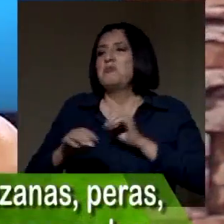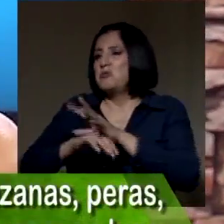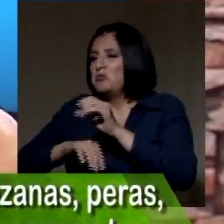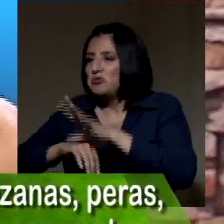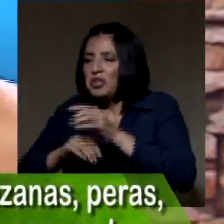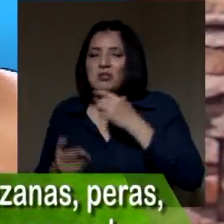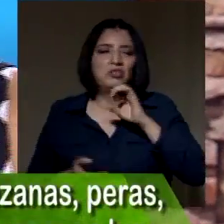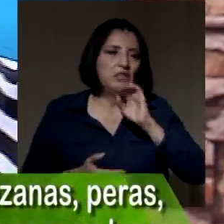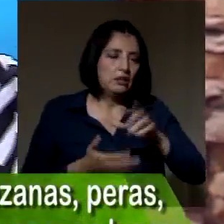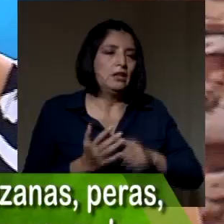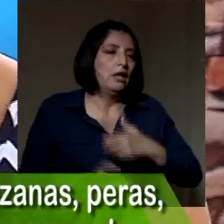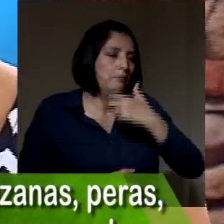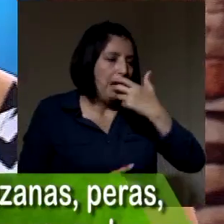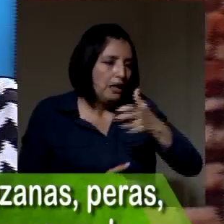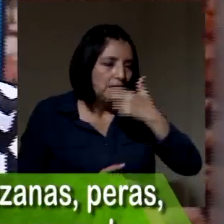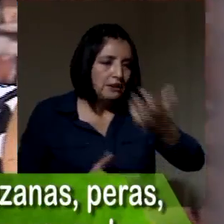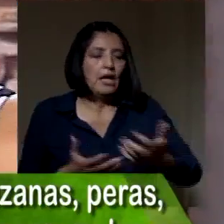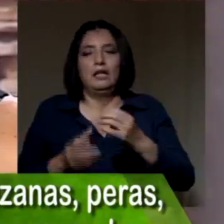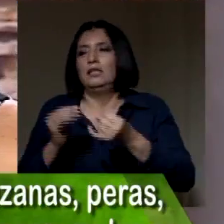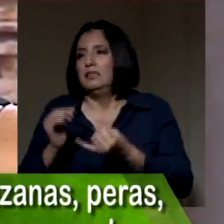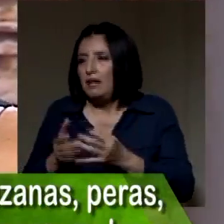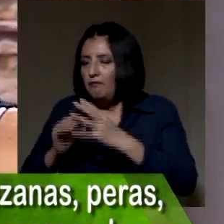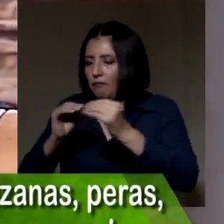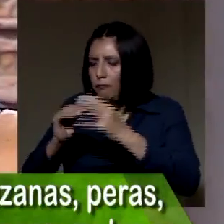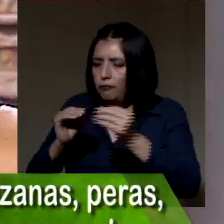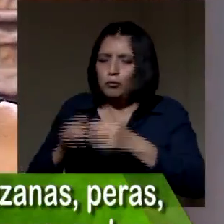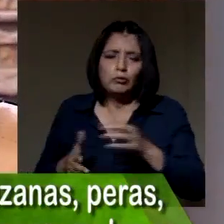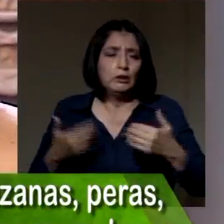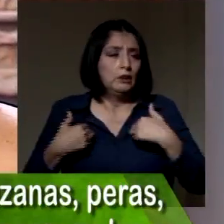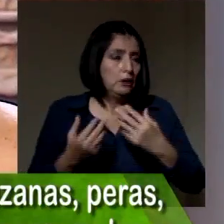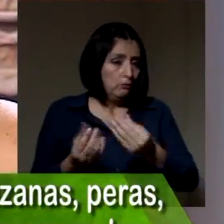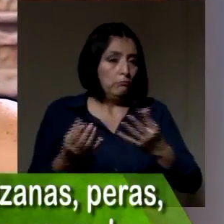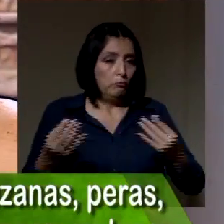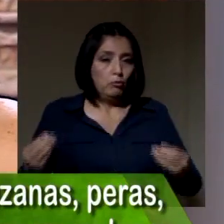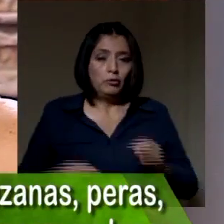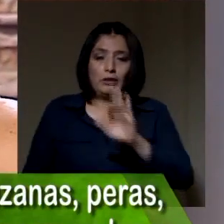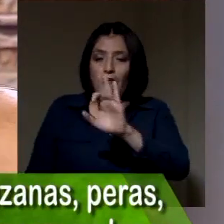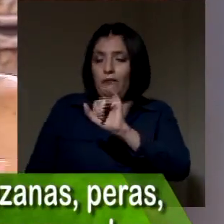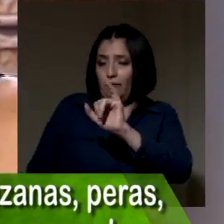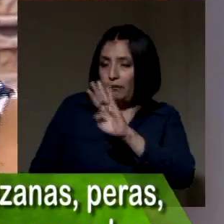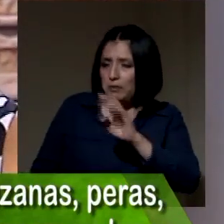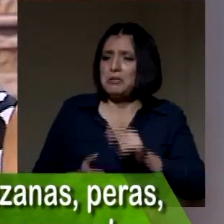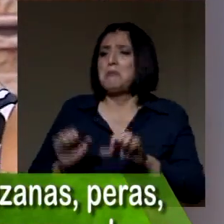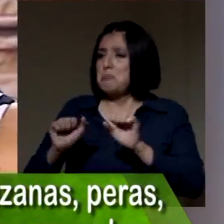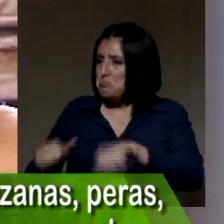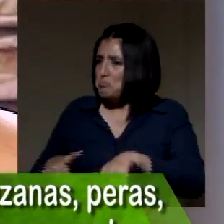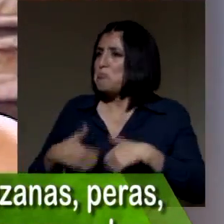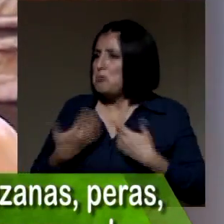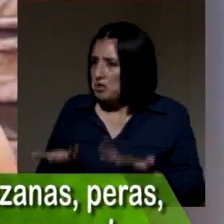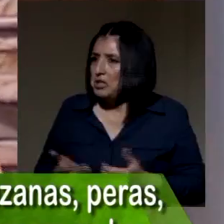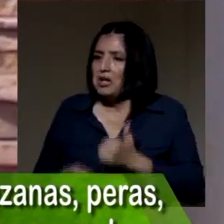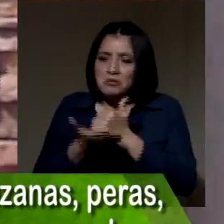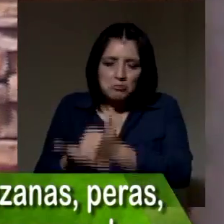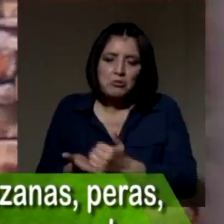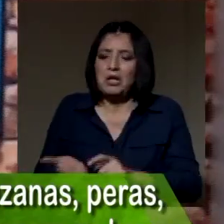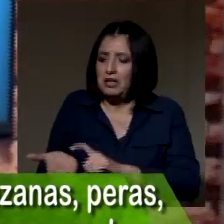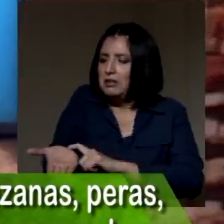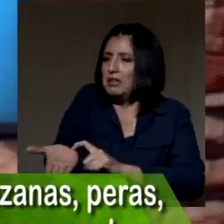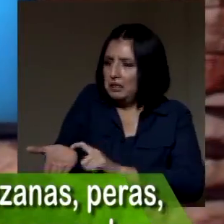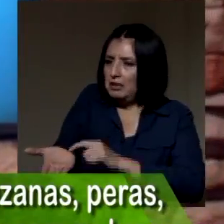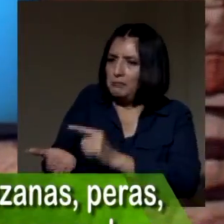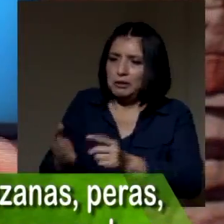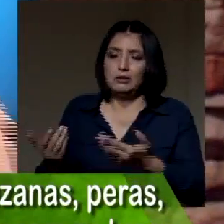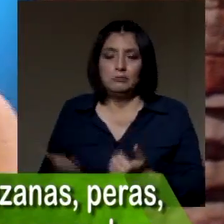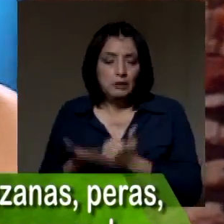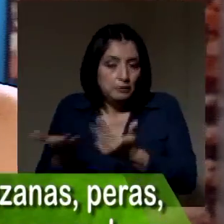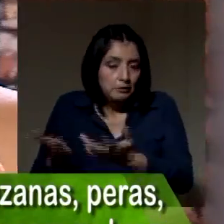manzana, todas estas frutas ricas en fibras, es muy, muy prometedor para la diabetes, para controlarlo, así